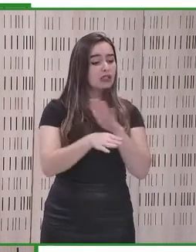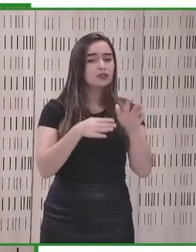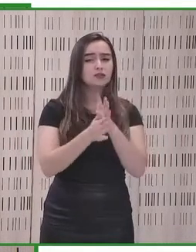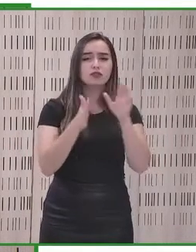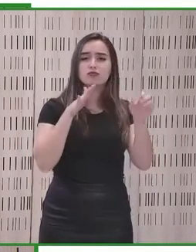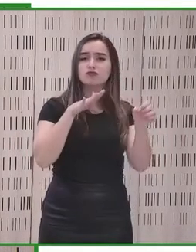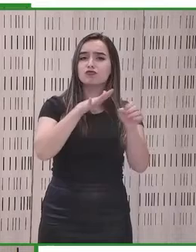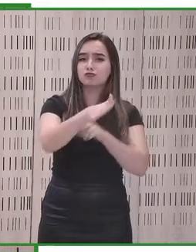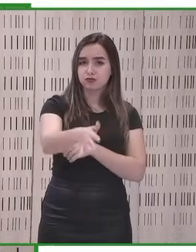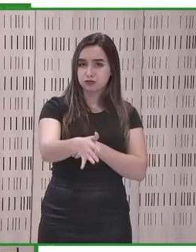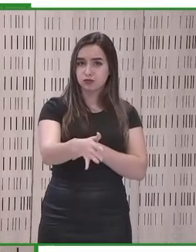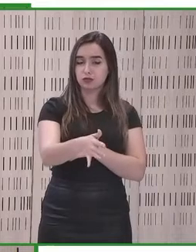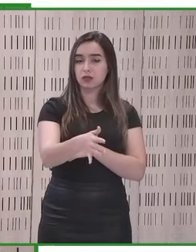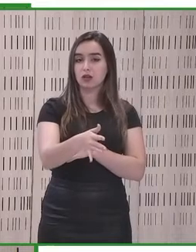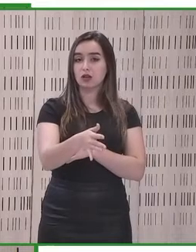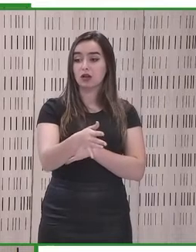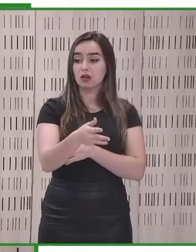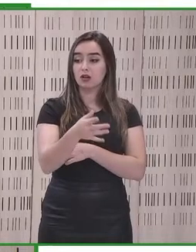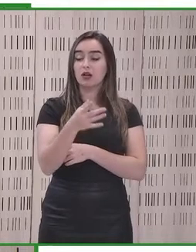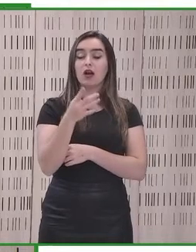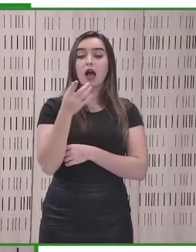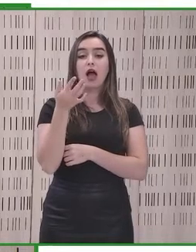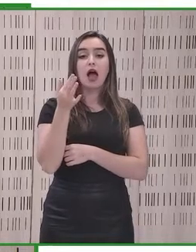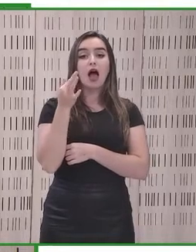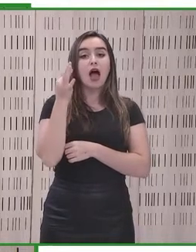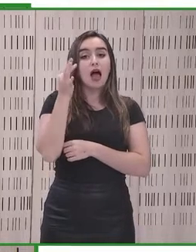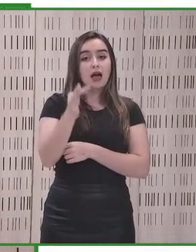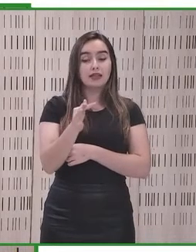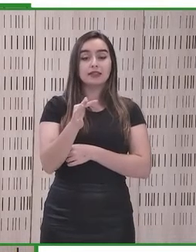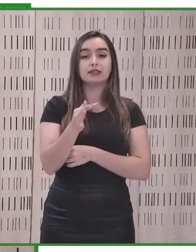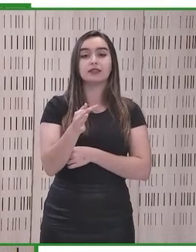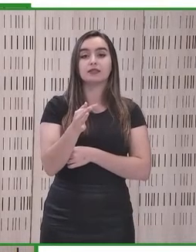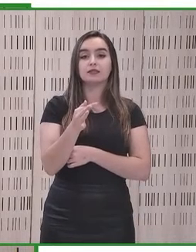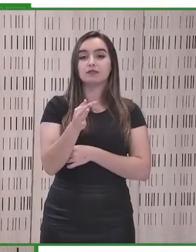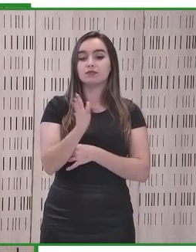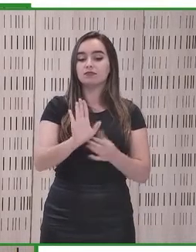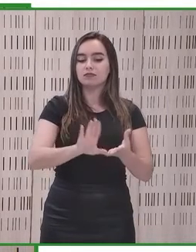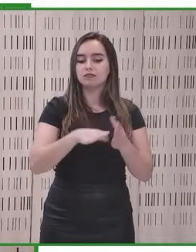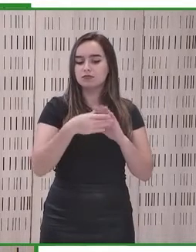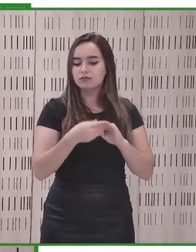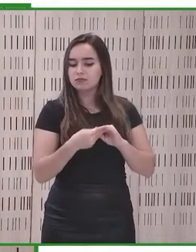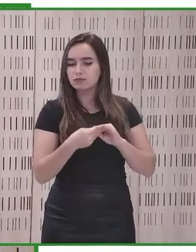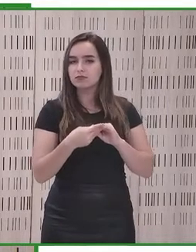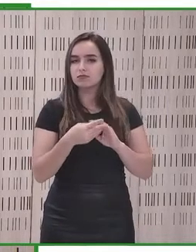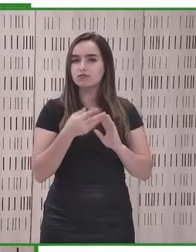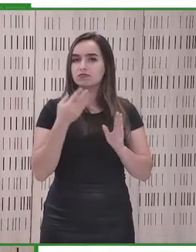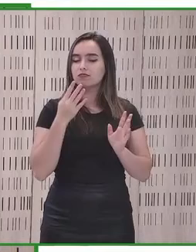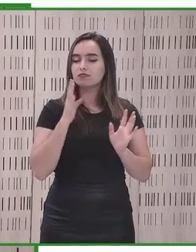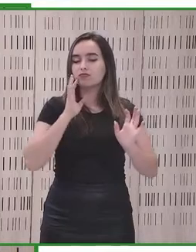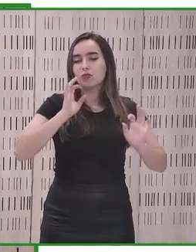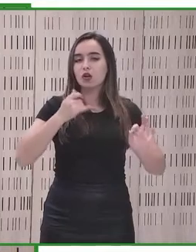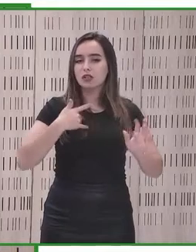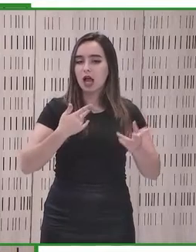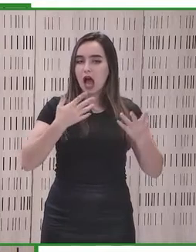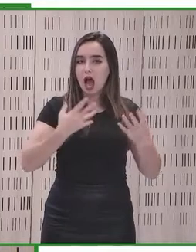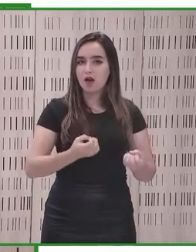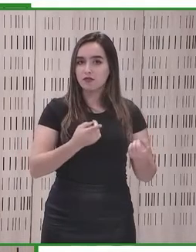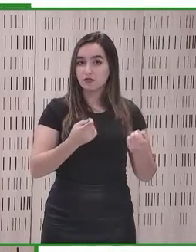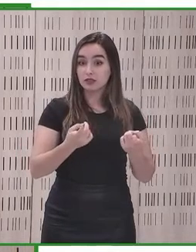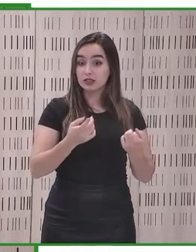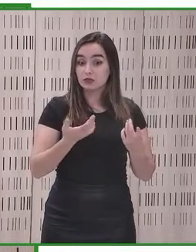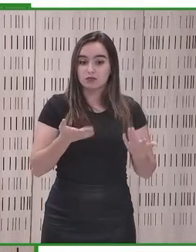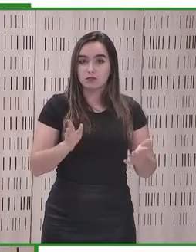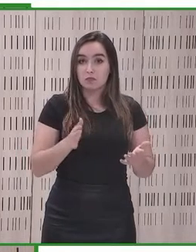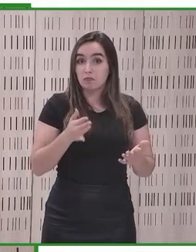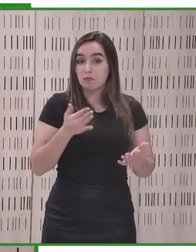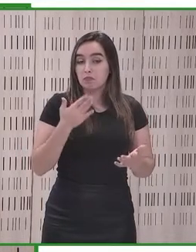de los ajustes razonables, de los que, por cierto, nada se dice